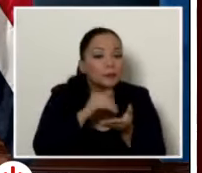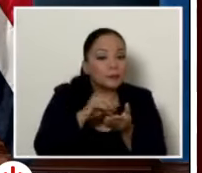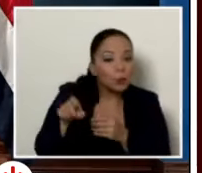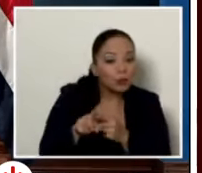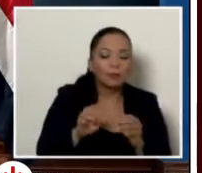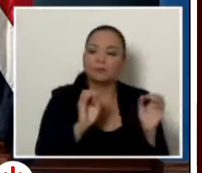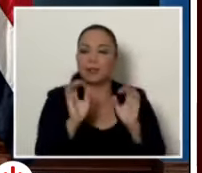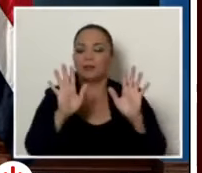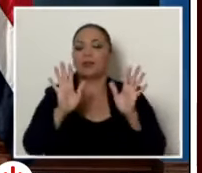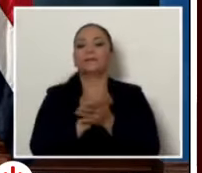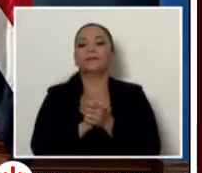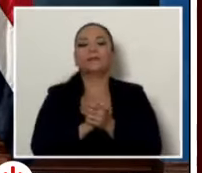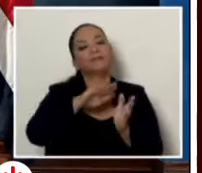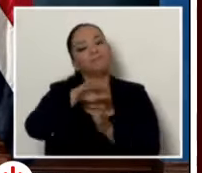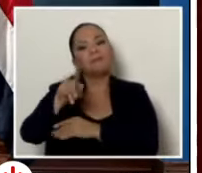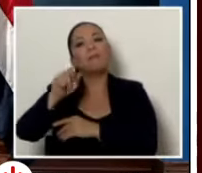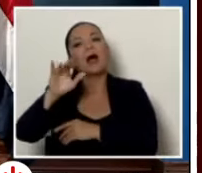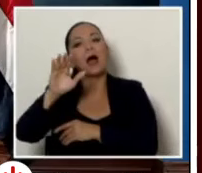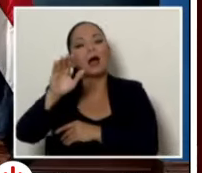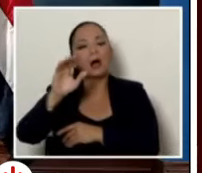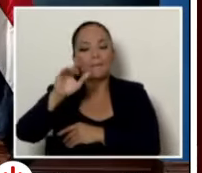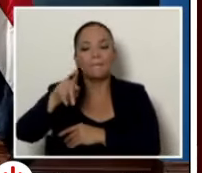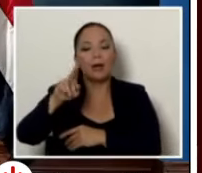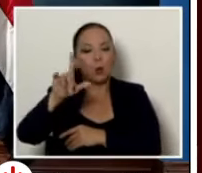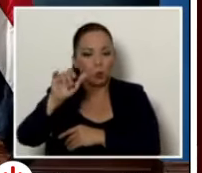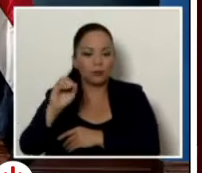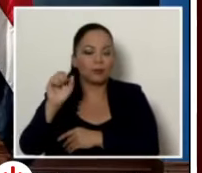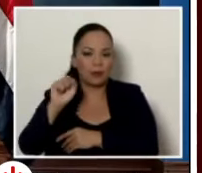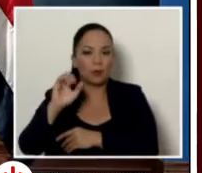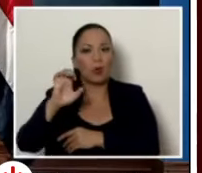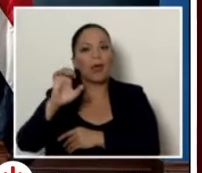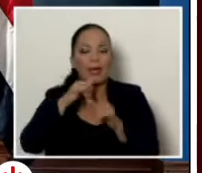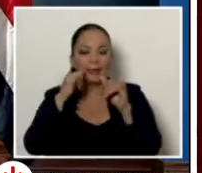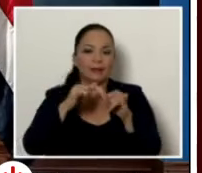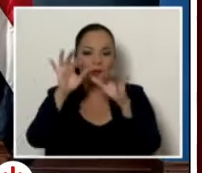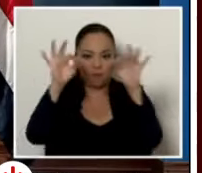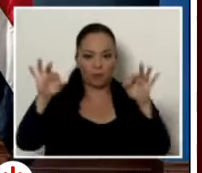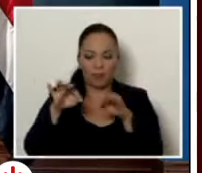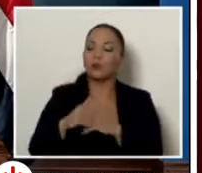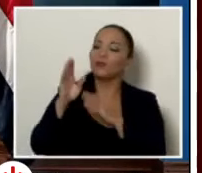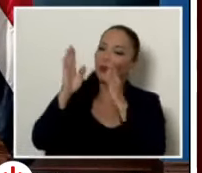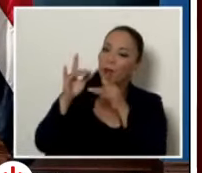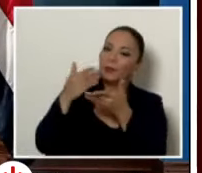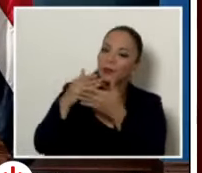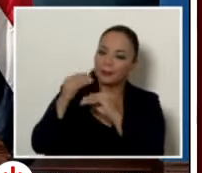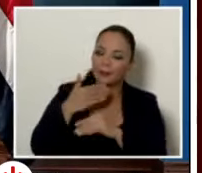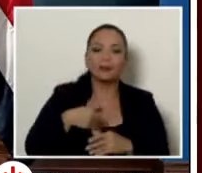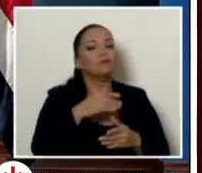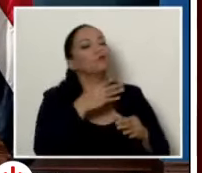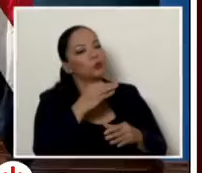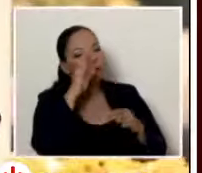ok continuamos con Pablo Serrano de Extraformato presidente que tal buenas tardes como estaban Pablo le